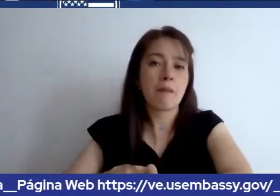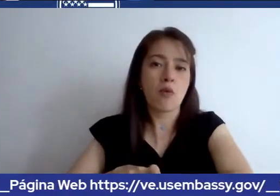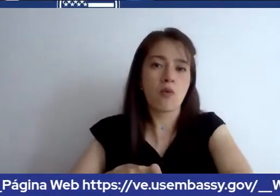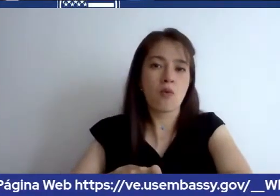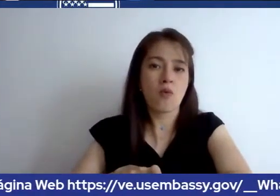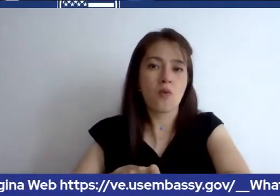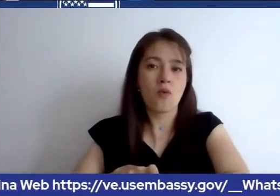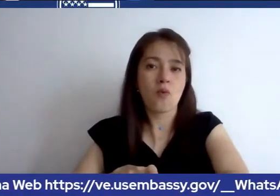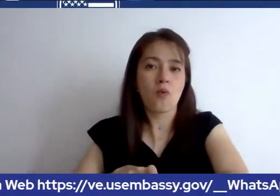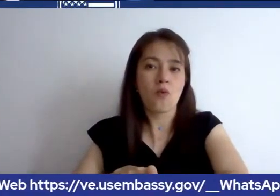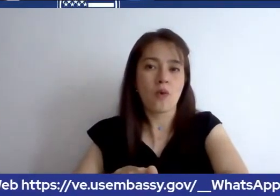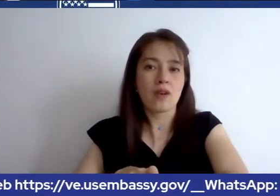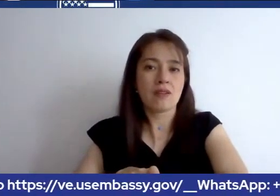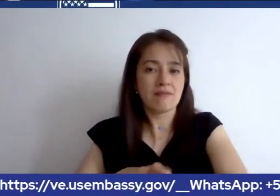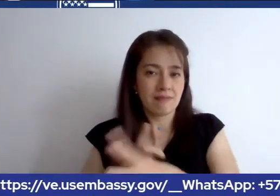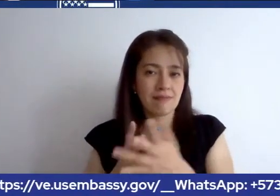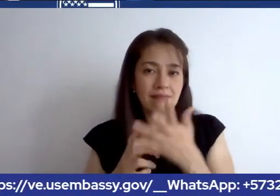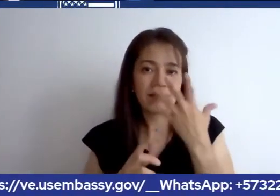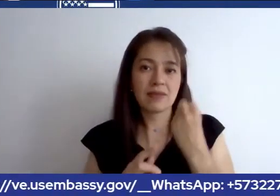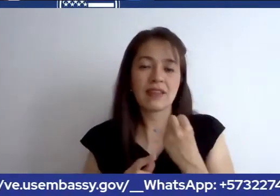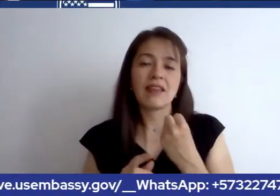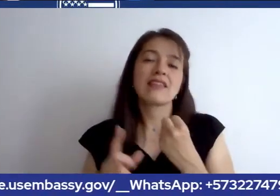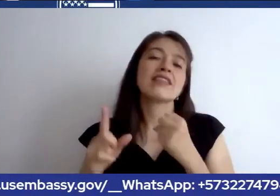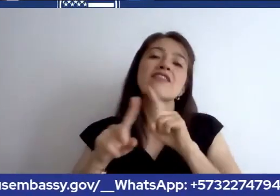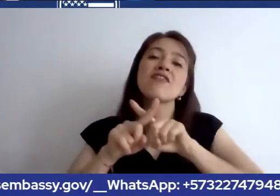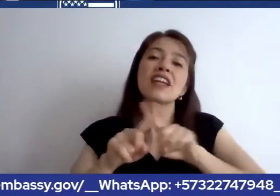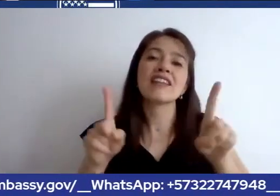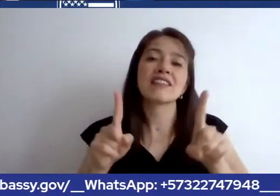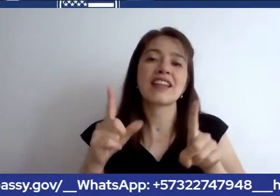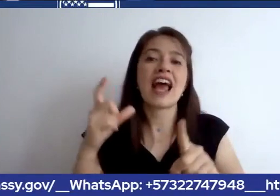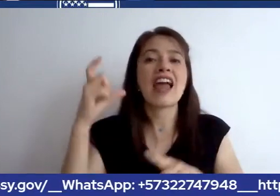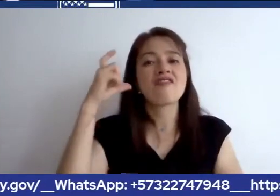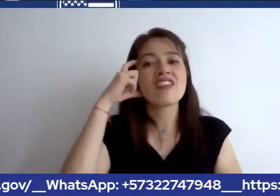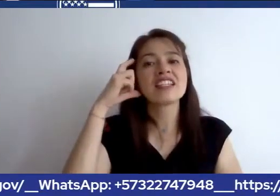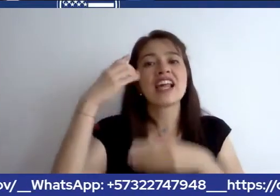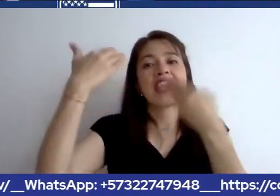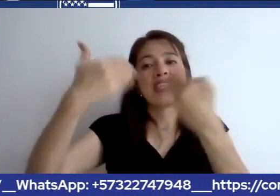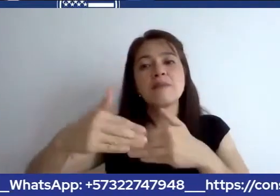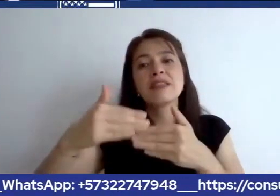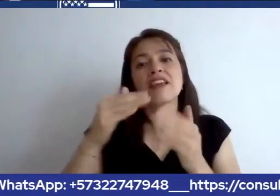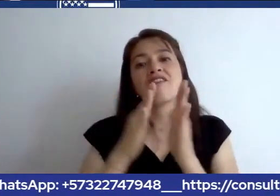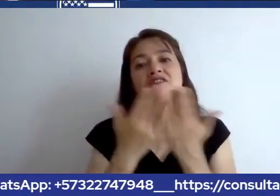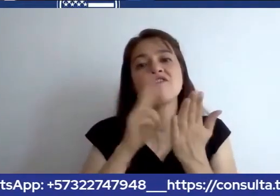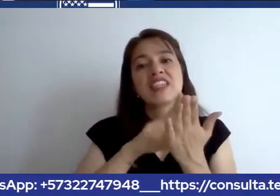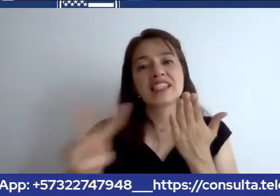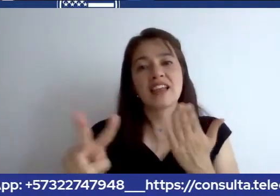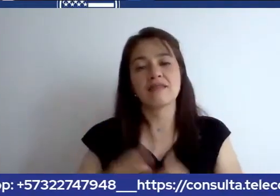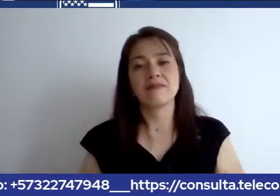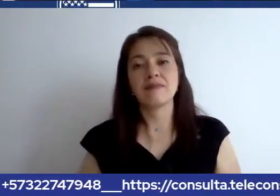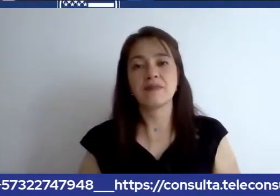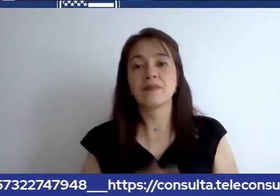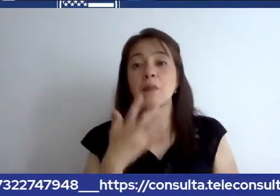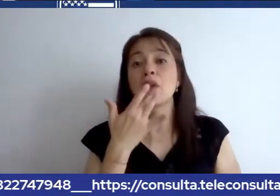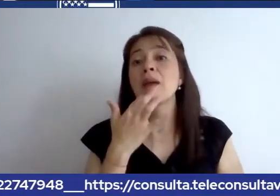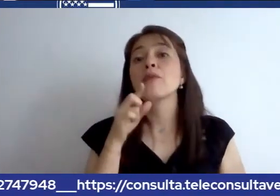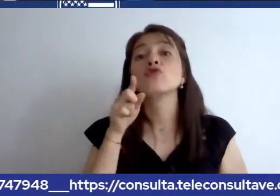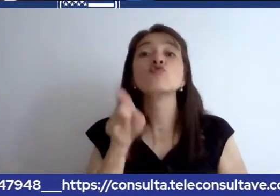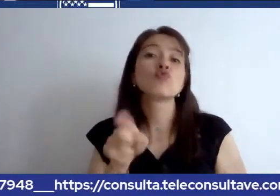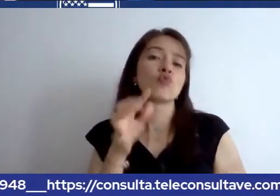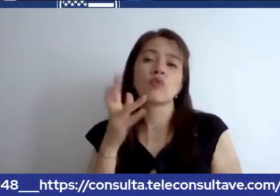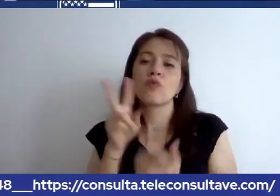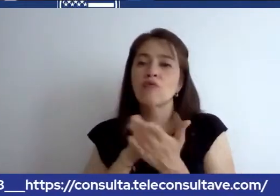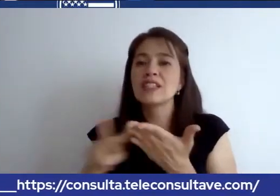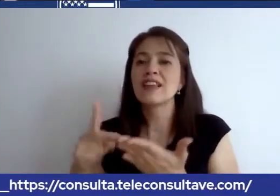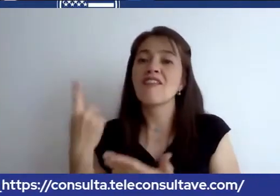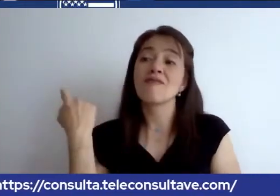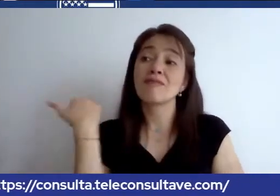la fecha límite de su visa. O sea, si su visa vence mañana, pero